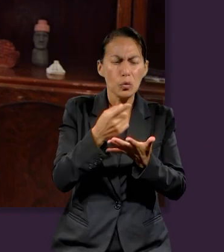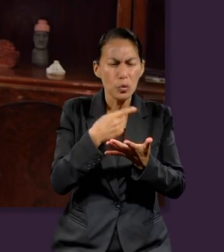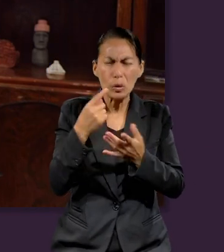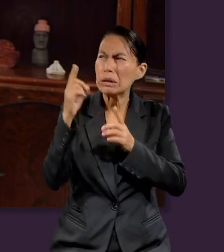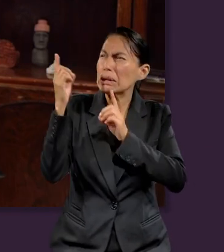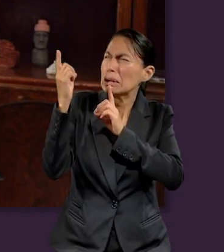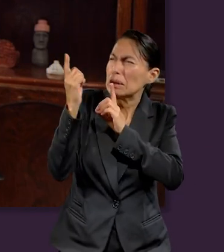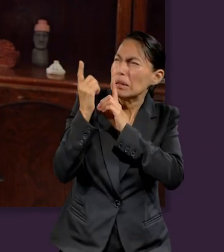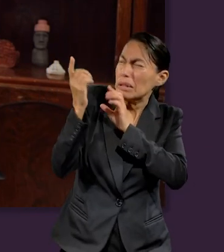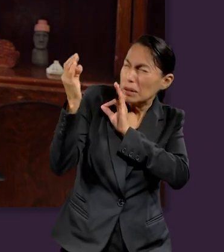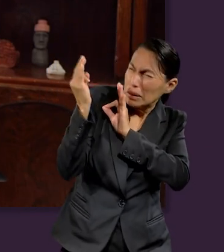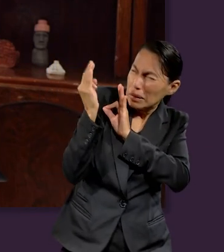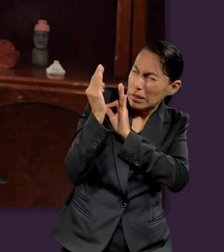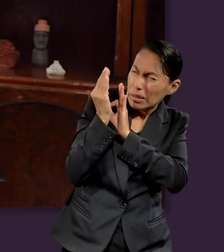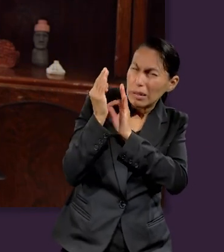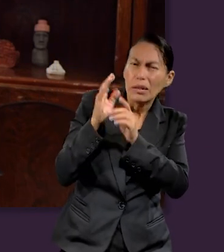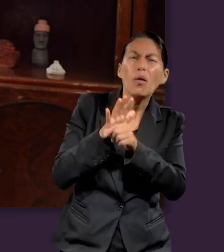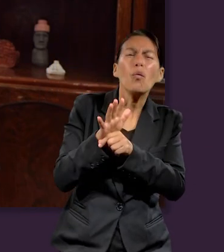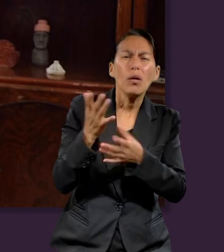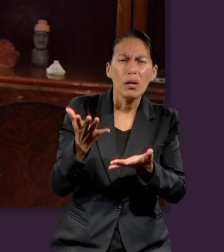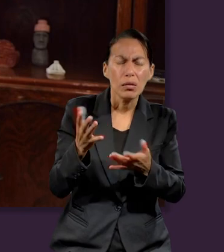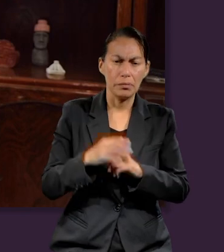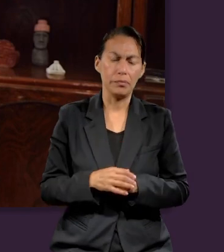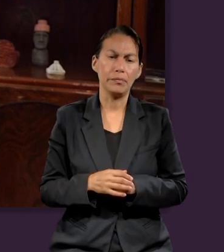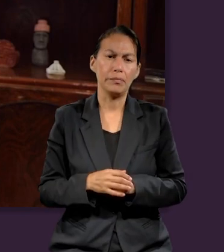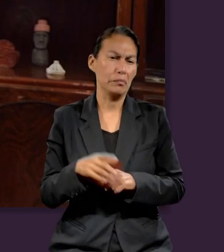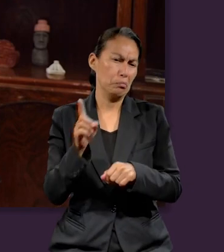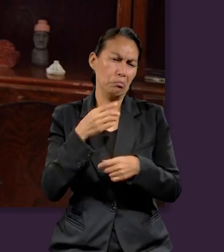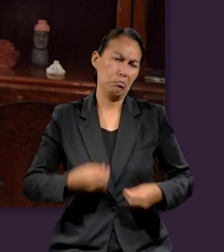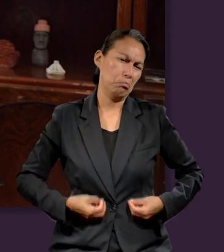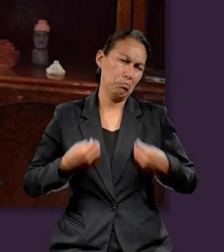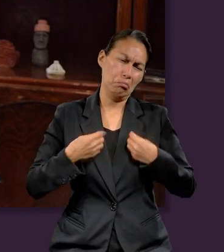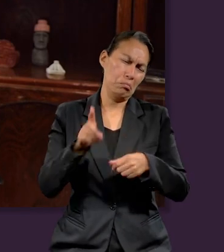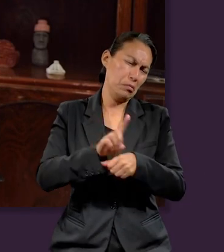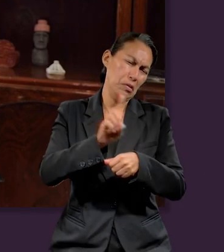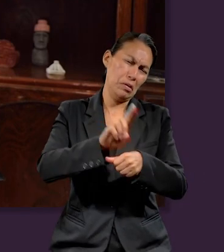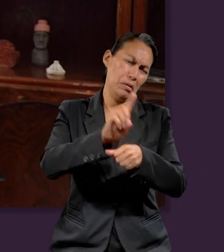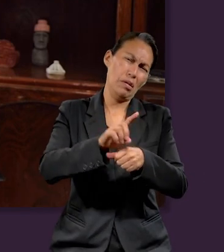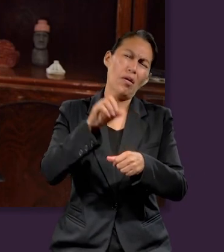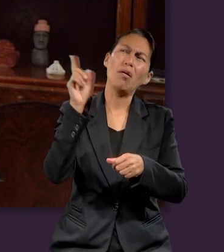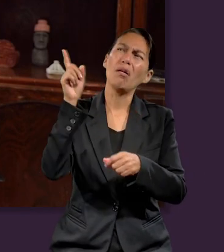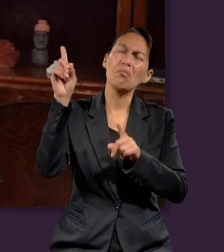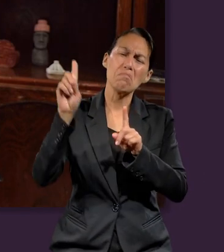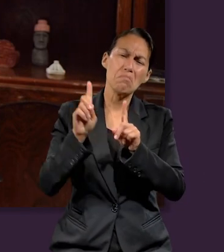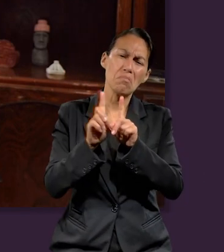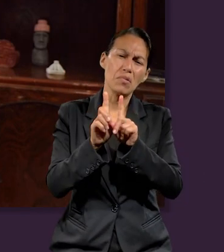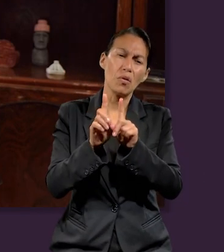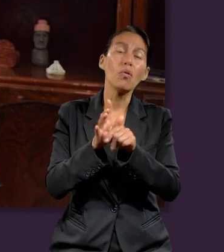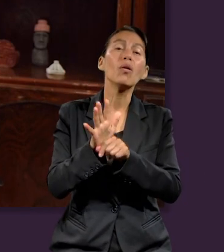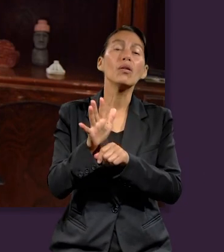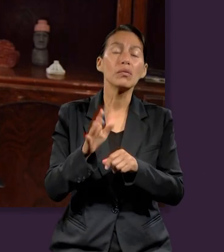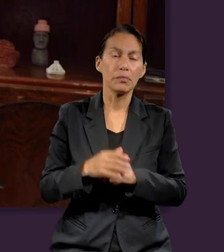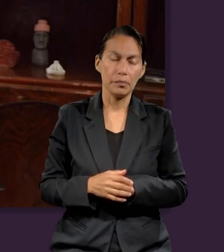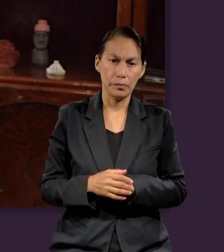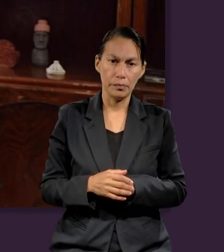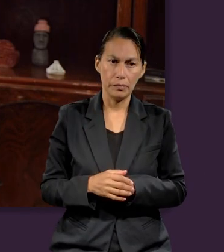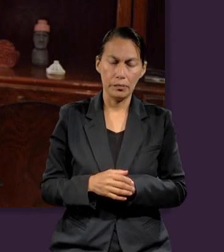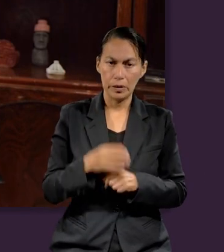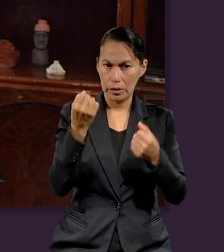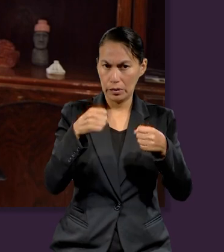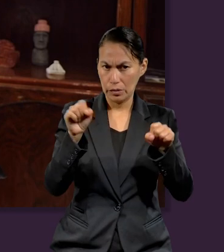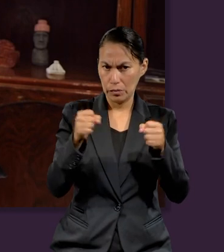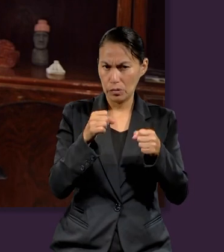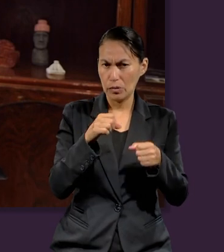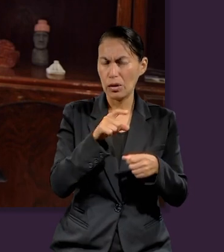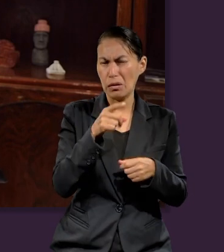tan cerca de mí él camina en mi diario vivo. Y resalto lo que el Salmo 139 entre los versículos